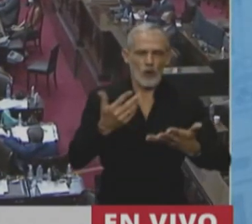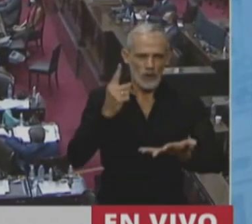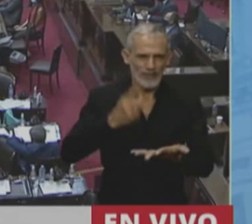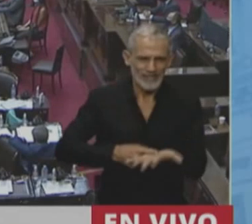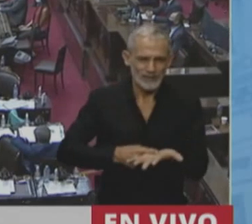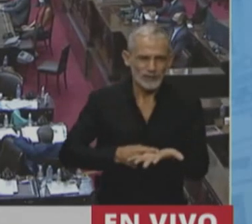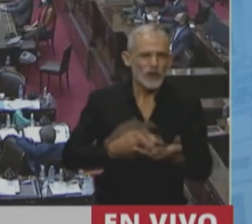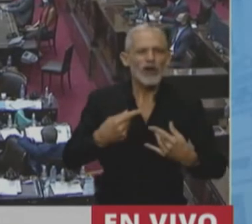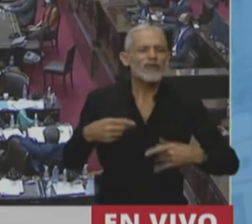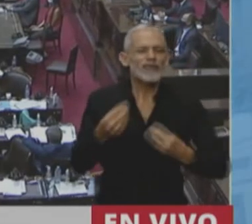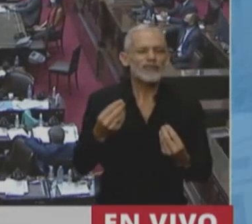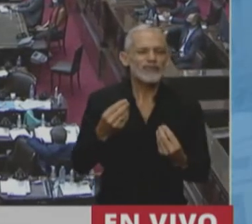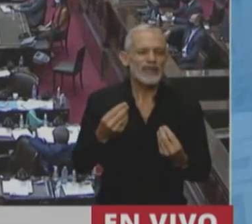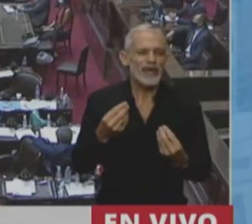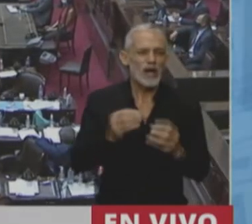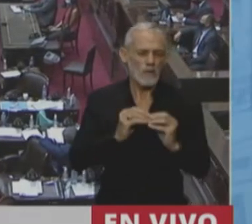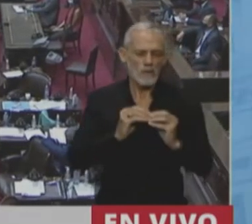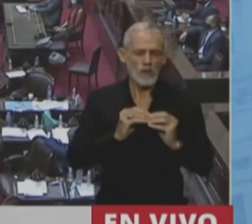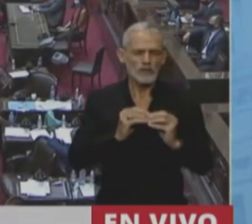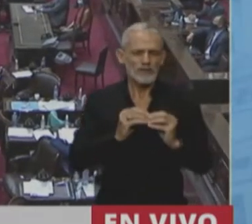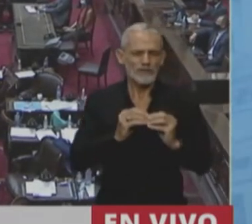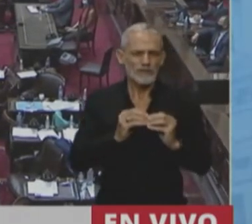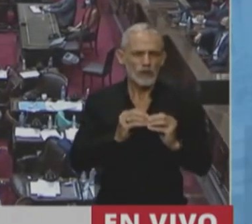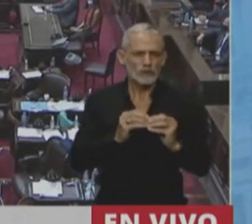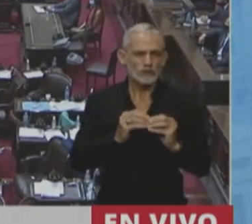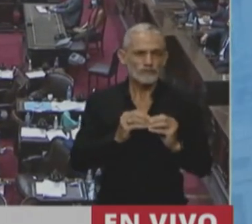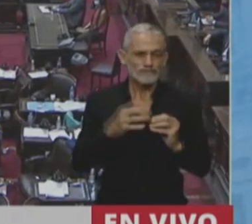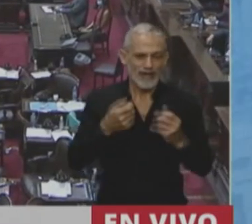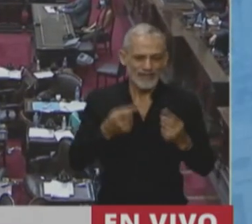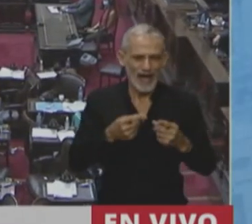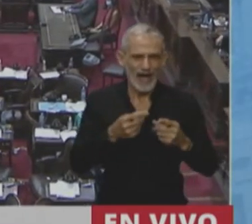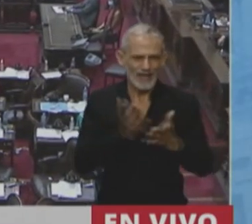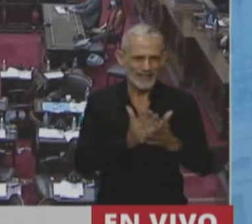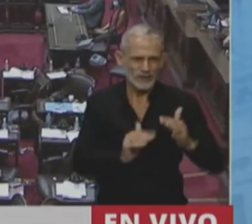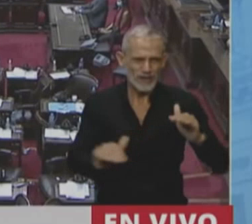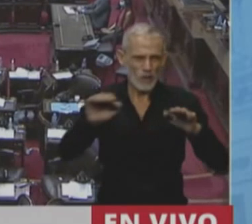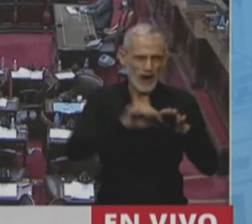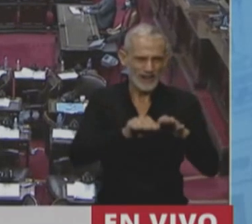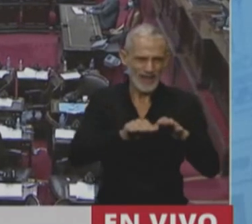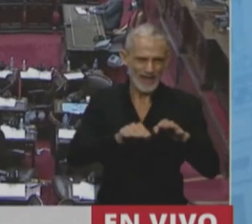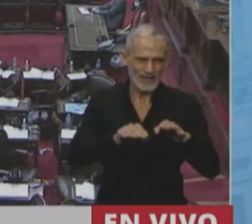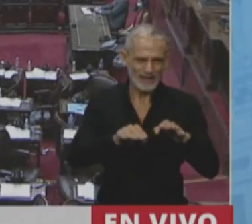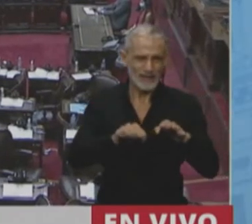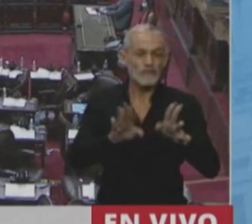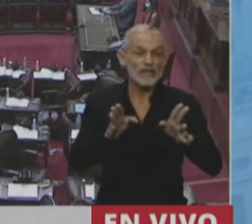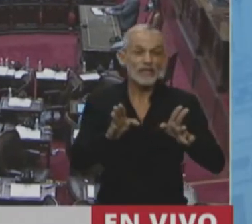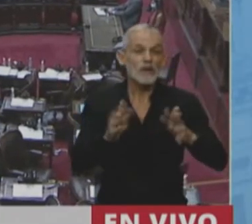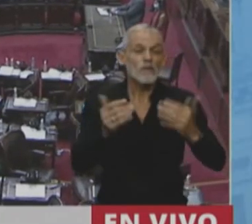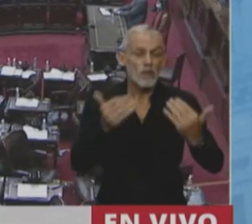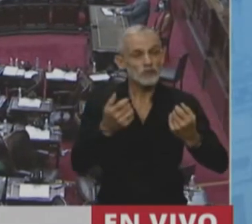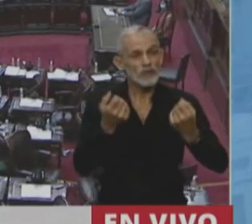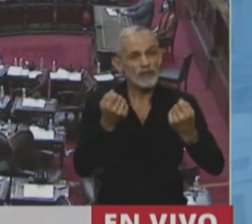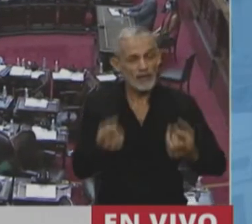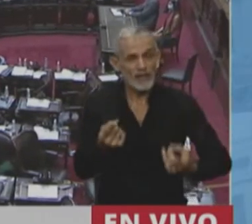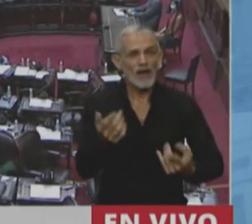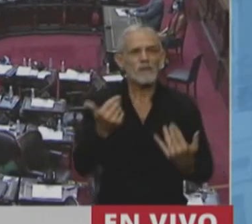solapar razones que hacen a la igualdad y que hacen a las posibilidades